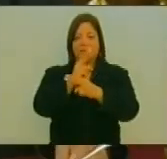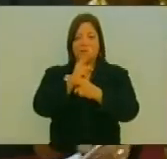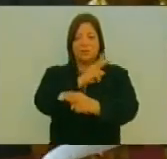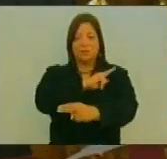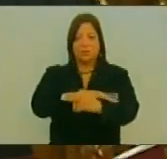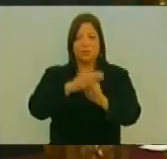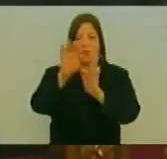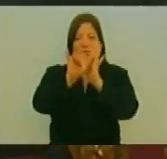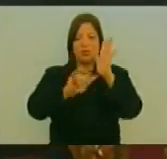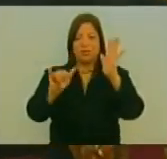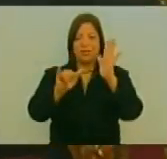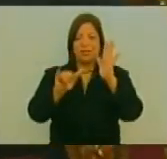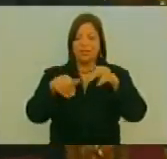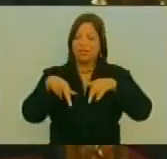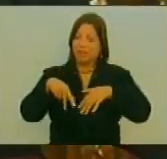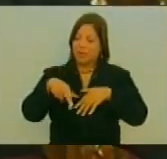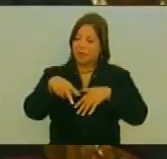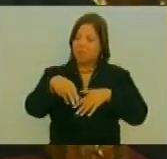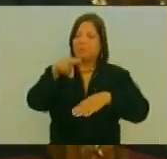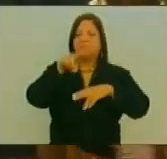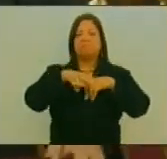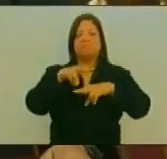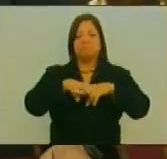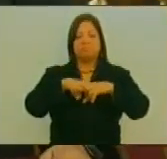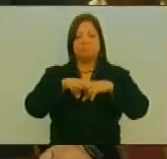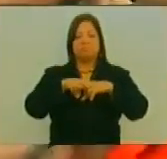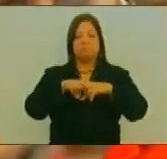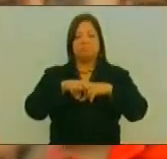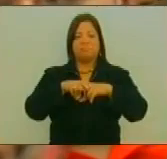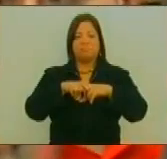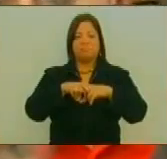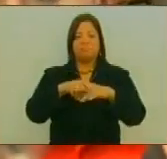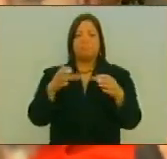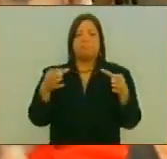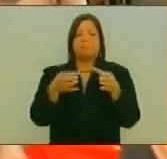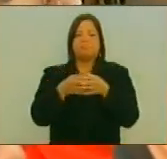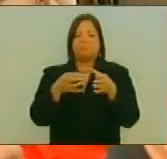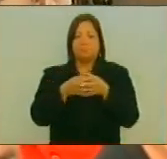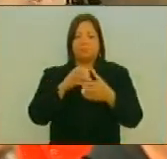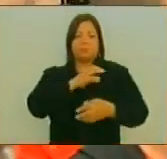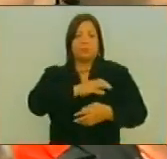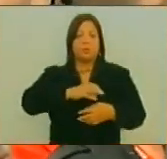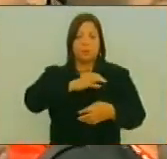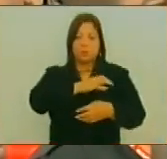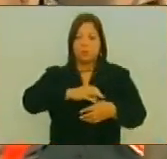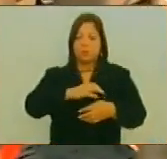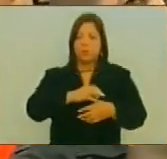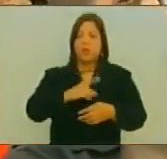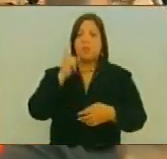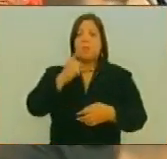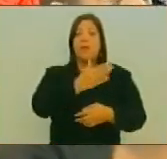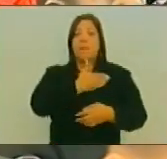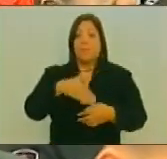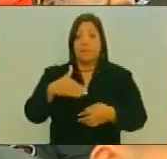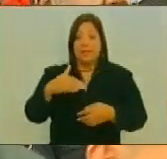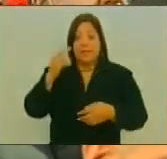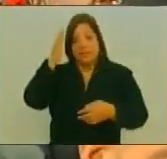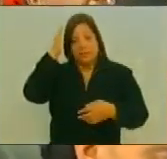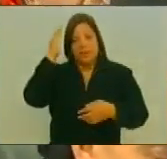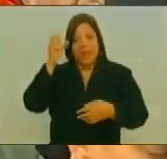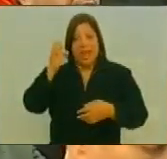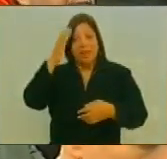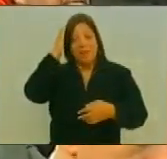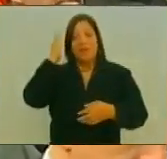Poder Constituyente Originario Cumplido El Cometido De la Comisión El Primer Vicepresidente Dio La